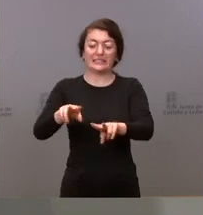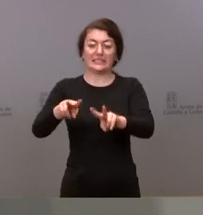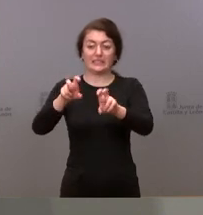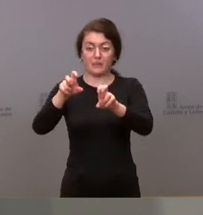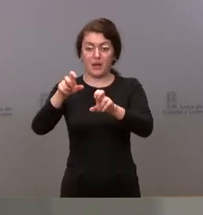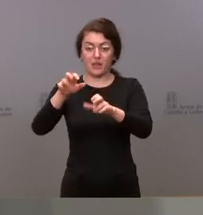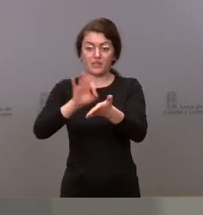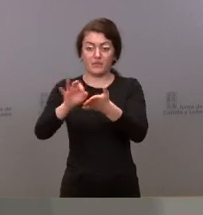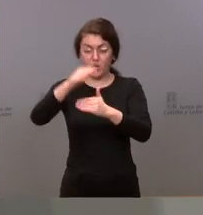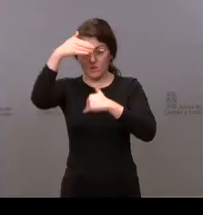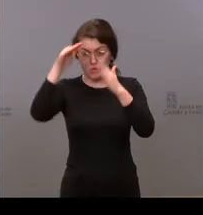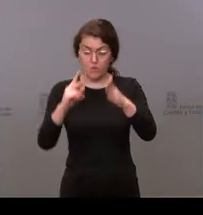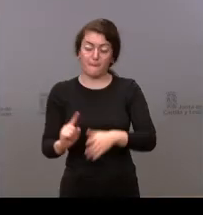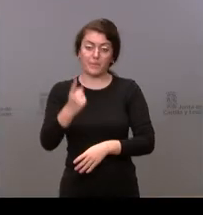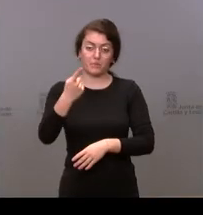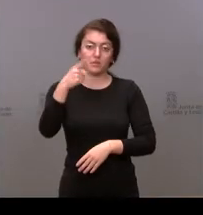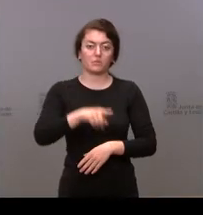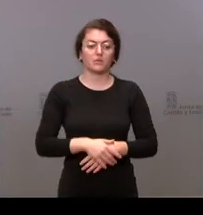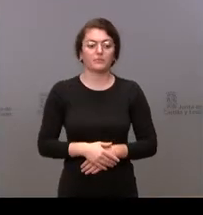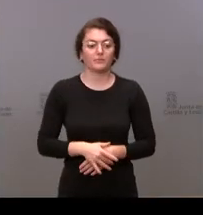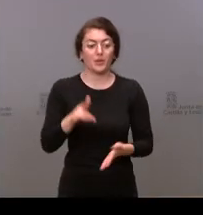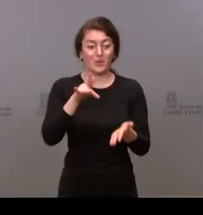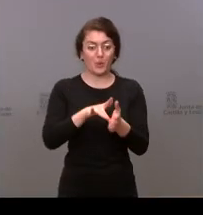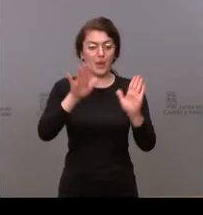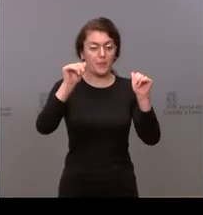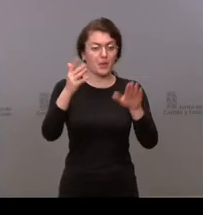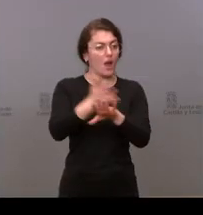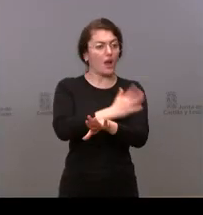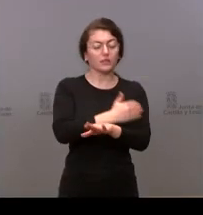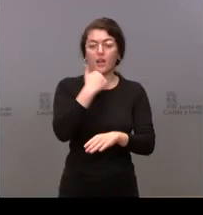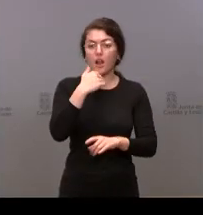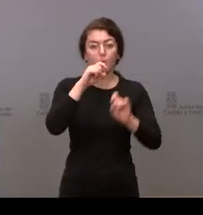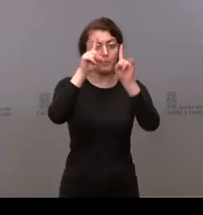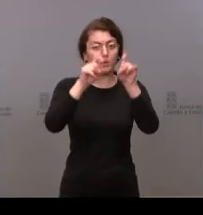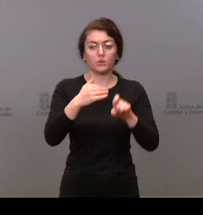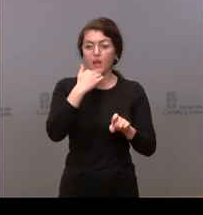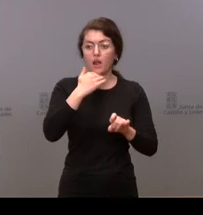primaria antes de despedirnos ¿hay alguna pregunta más en la sala?